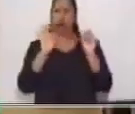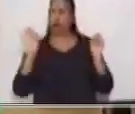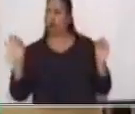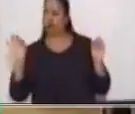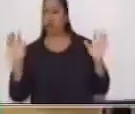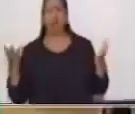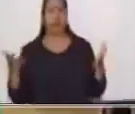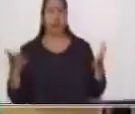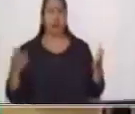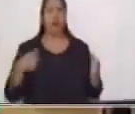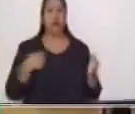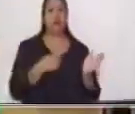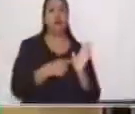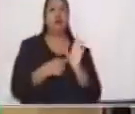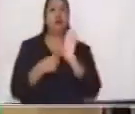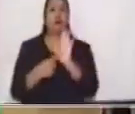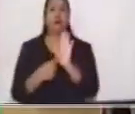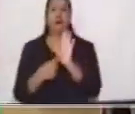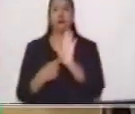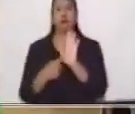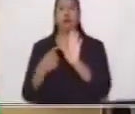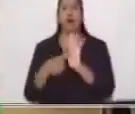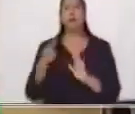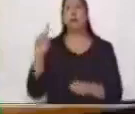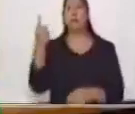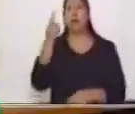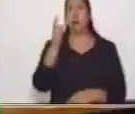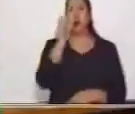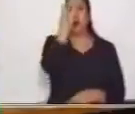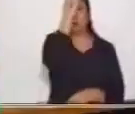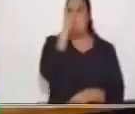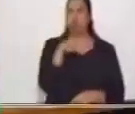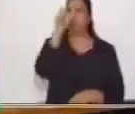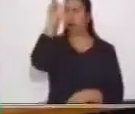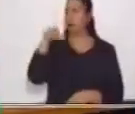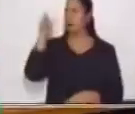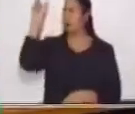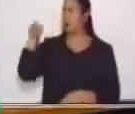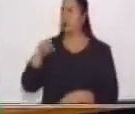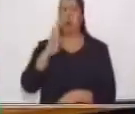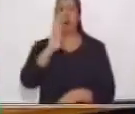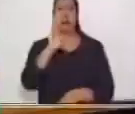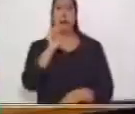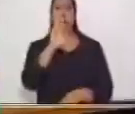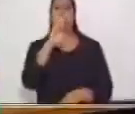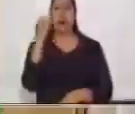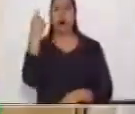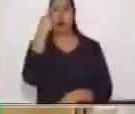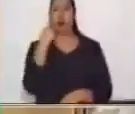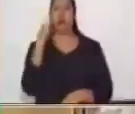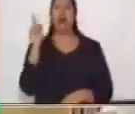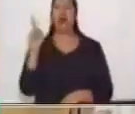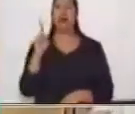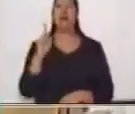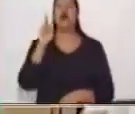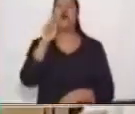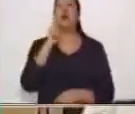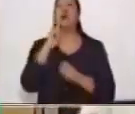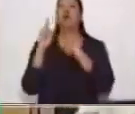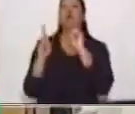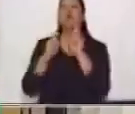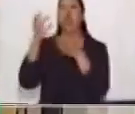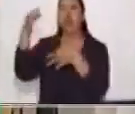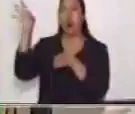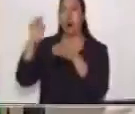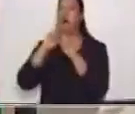la primera que es de barras. La gráfica de barras acá es una encuesta que realicé en casa. Se